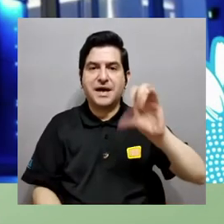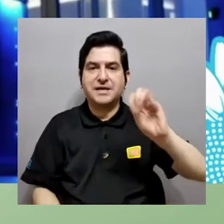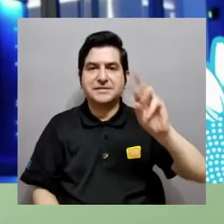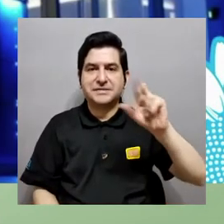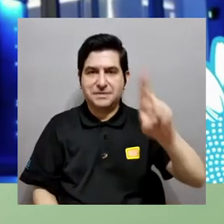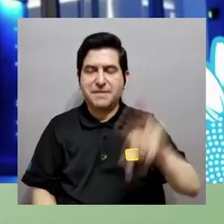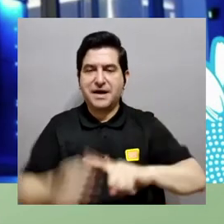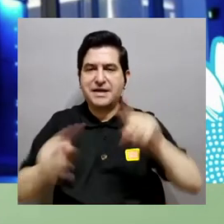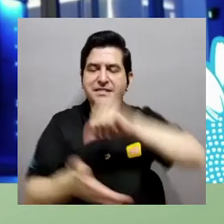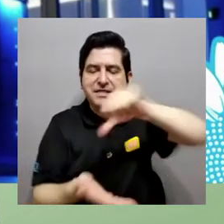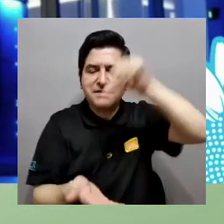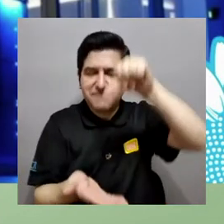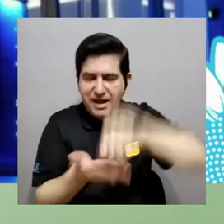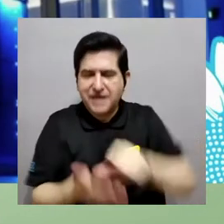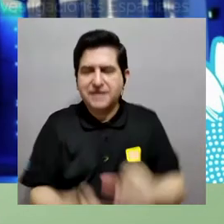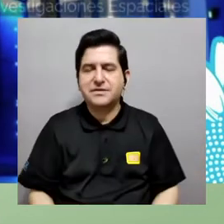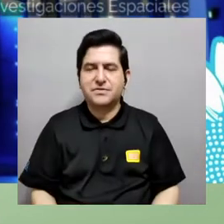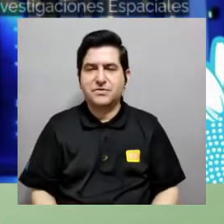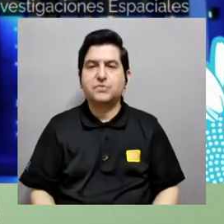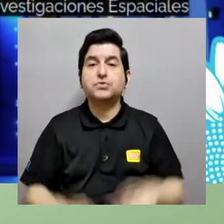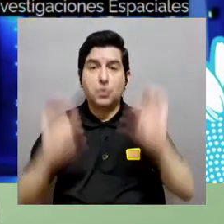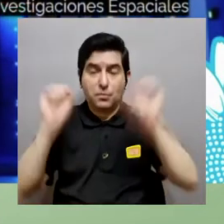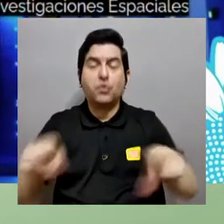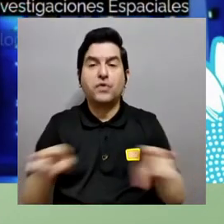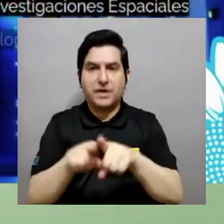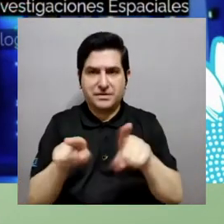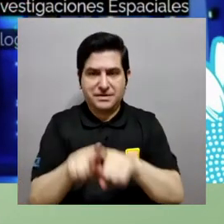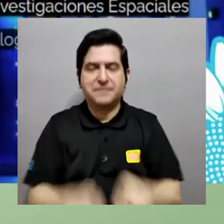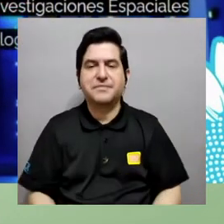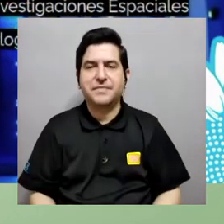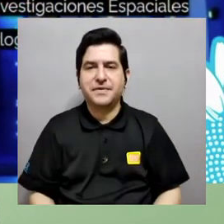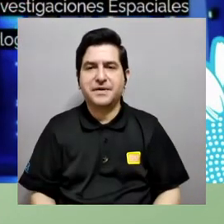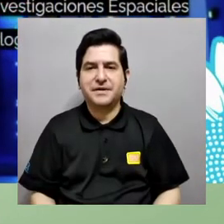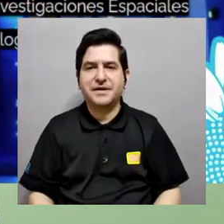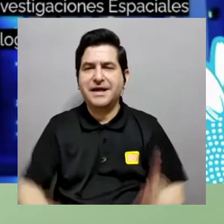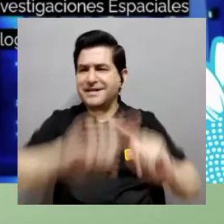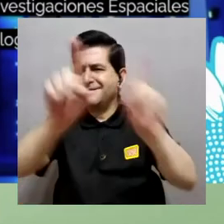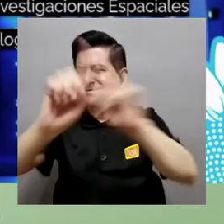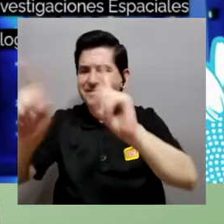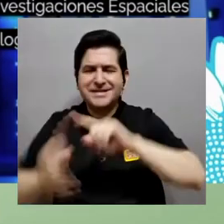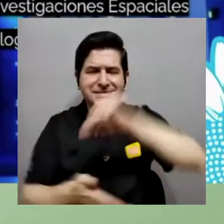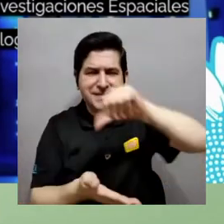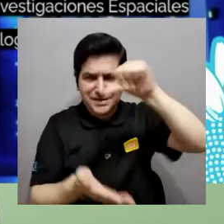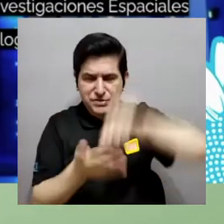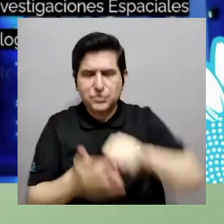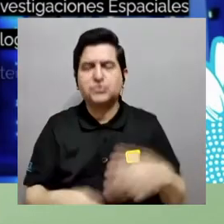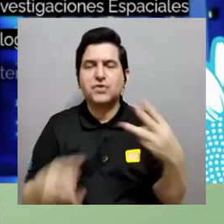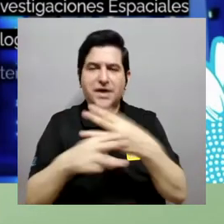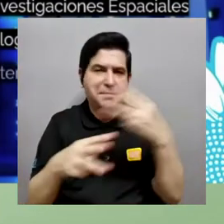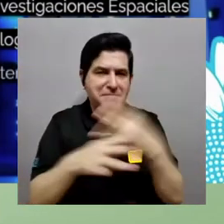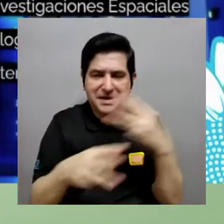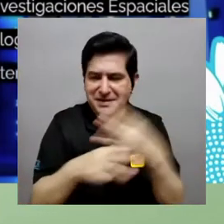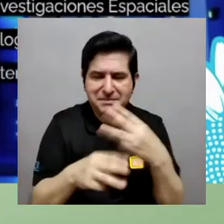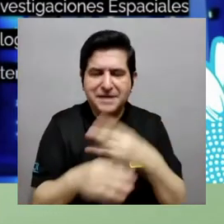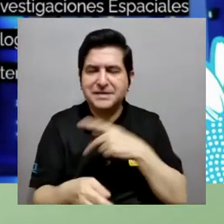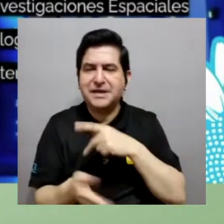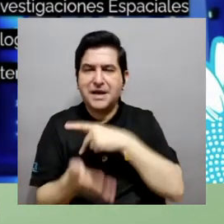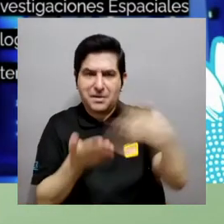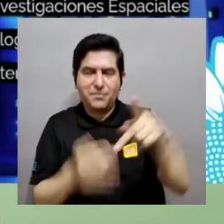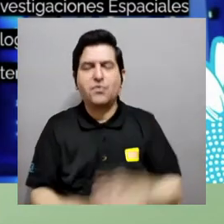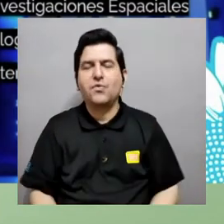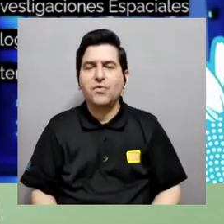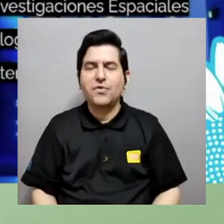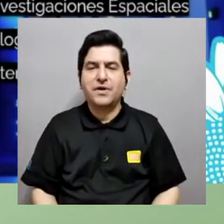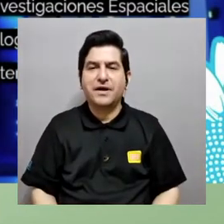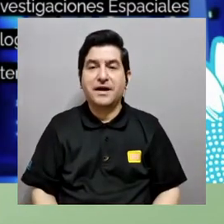química estos sí tenemos varios colaboradores por ahí el CIMAR que ya los tenemos el CINESPA investigaciones espaciales el CIPCM de biología celular y